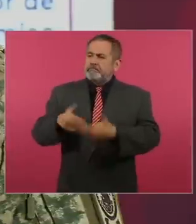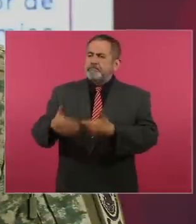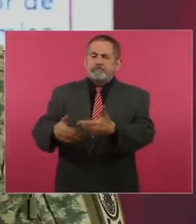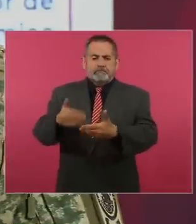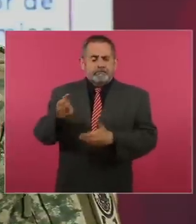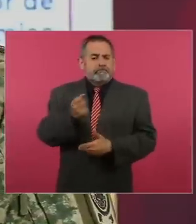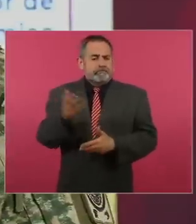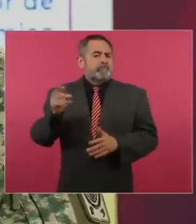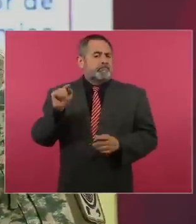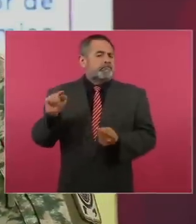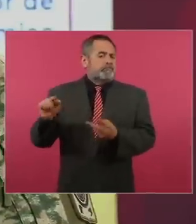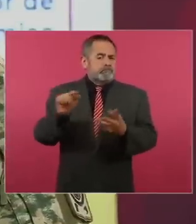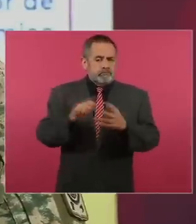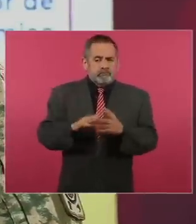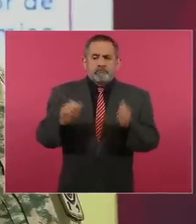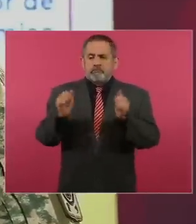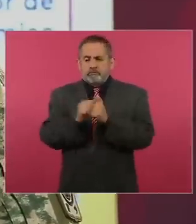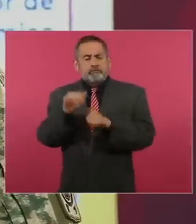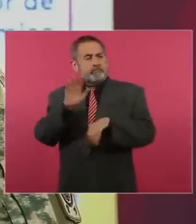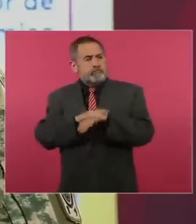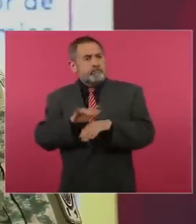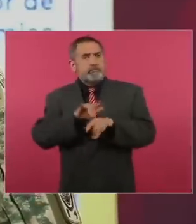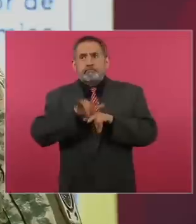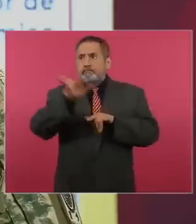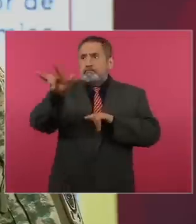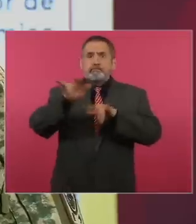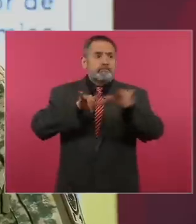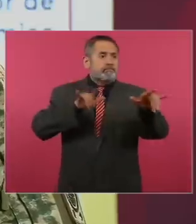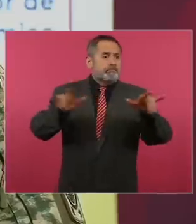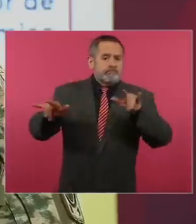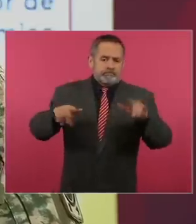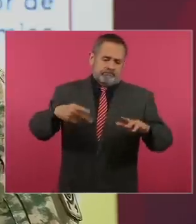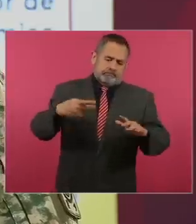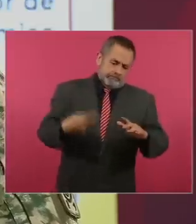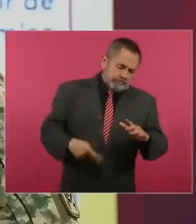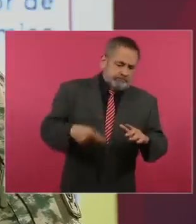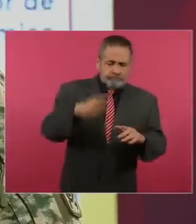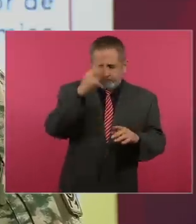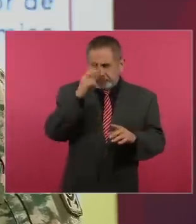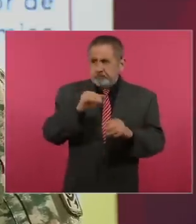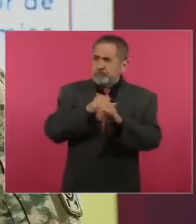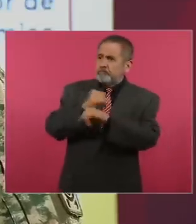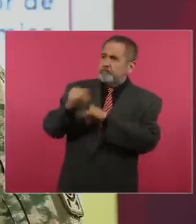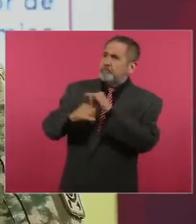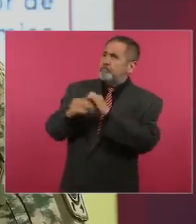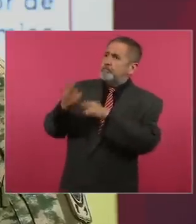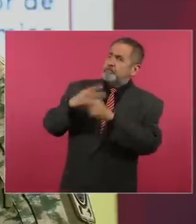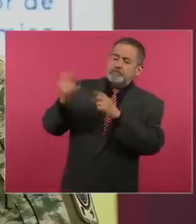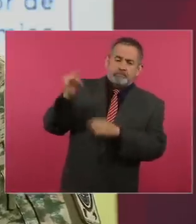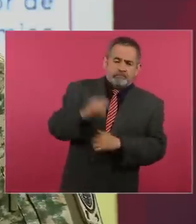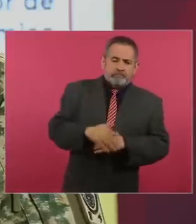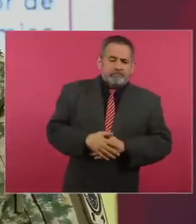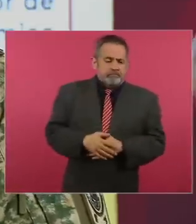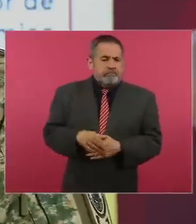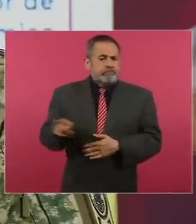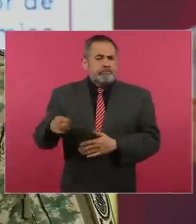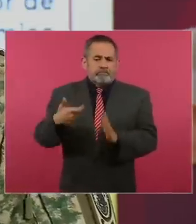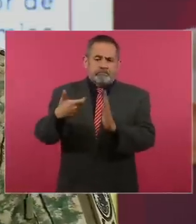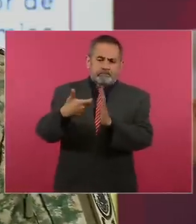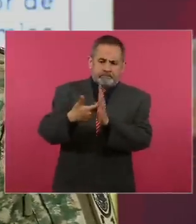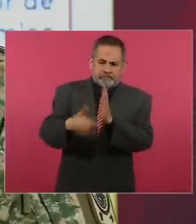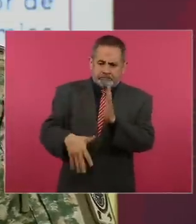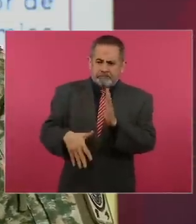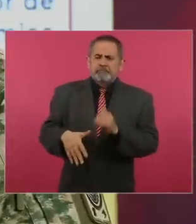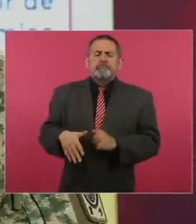ampliar las opciones de conectividad para el turismo nacional e internacional. Sus servicios serán de bajo costo al